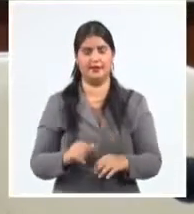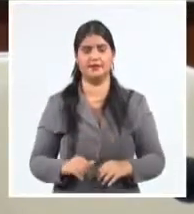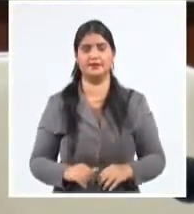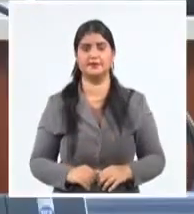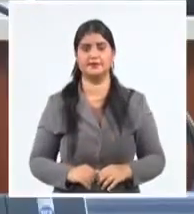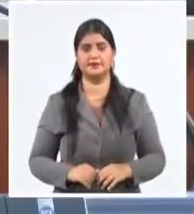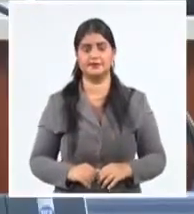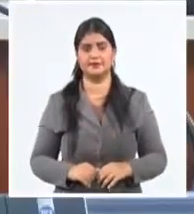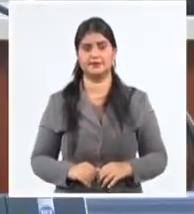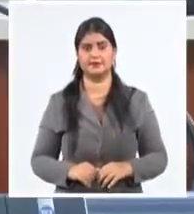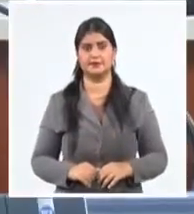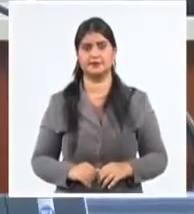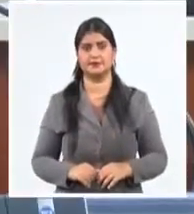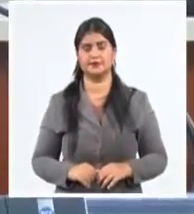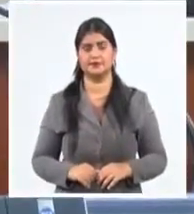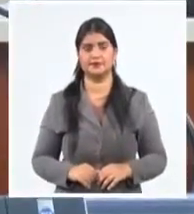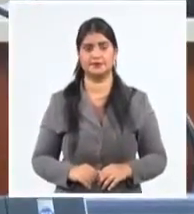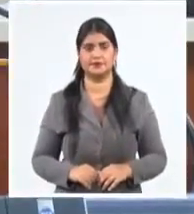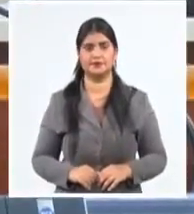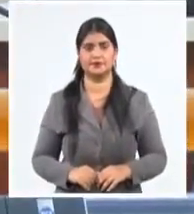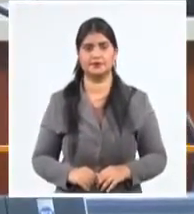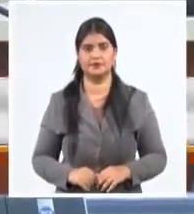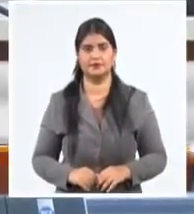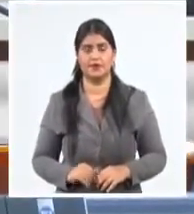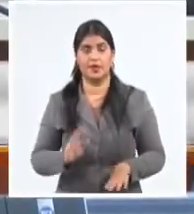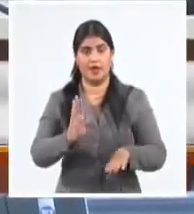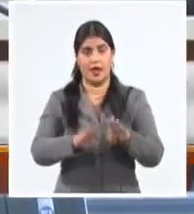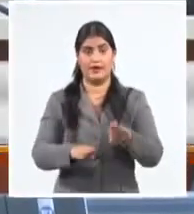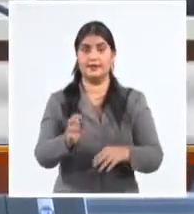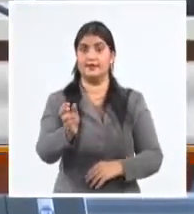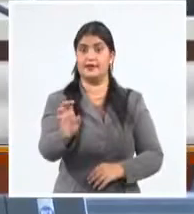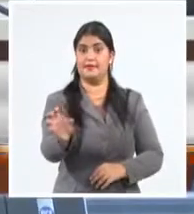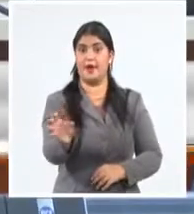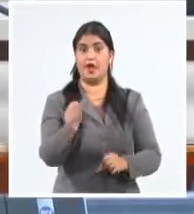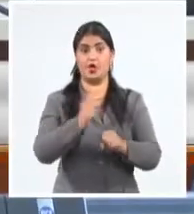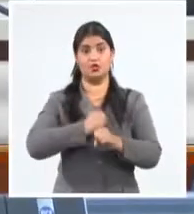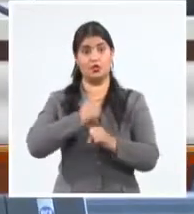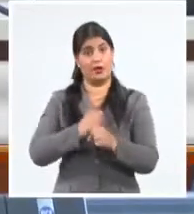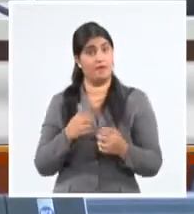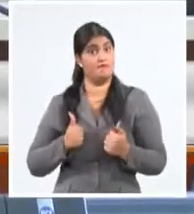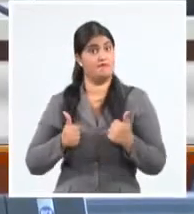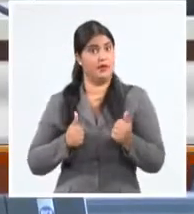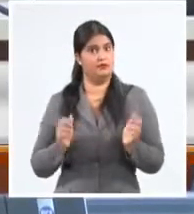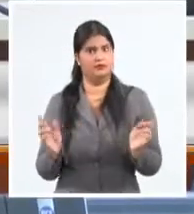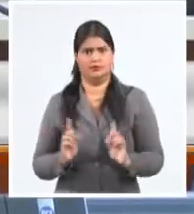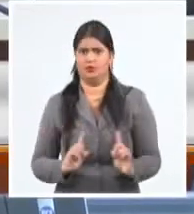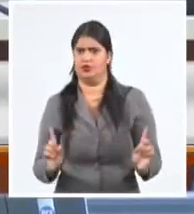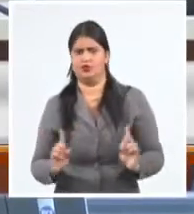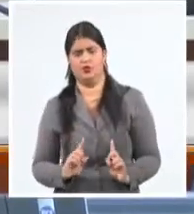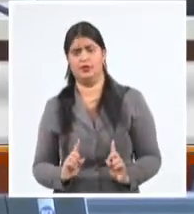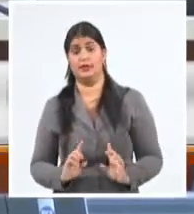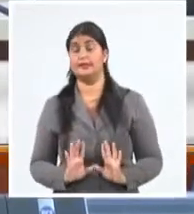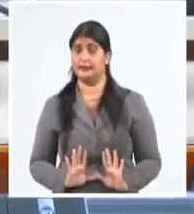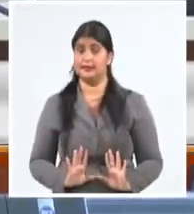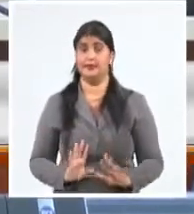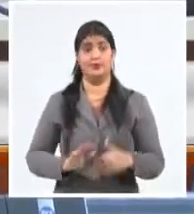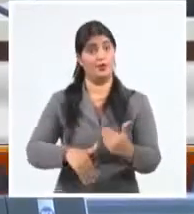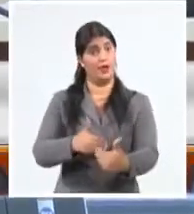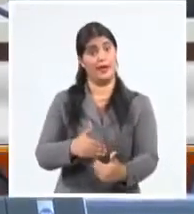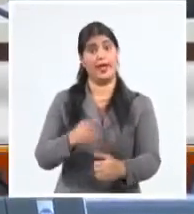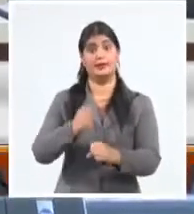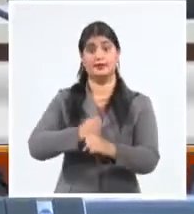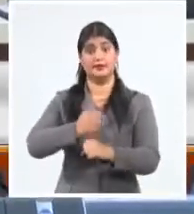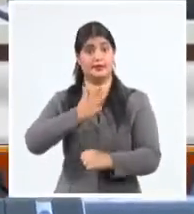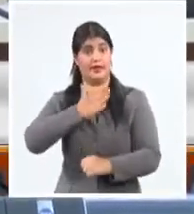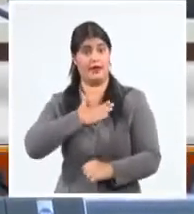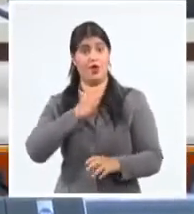bancos. A veces ese mal servicio que percibe el cliente es porque un poco también nuestro trabajo, en la mayoría de